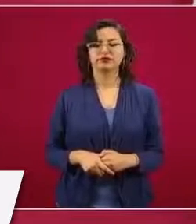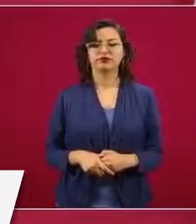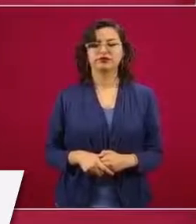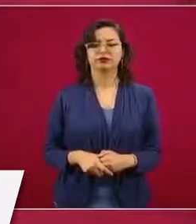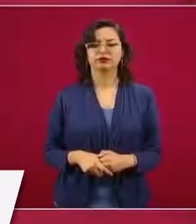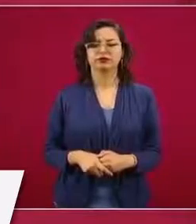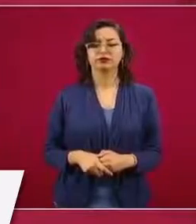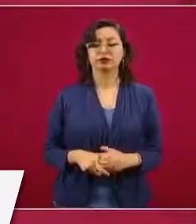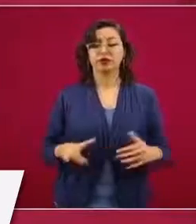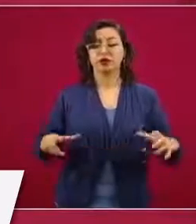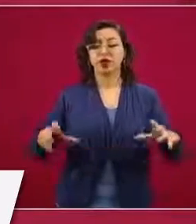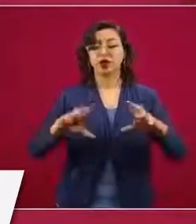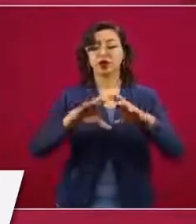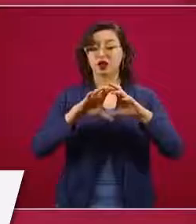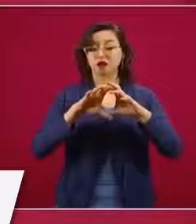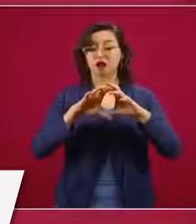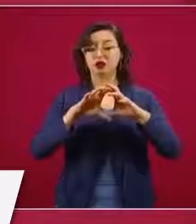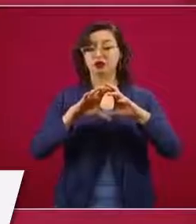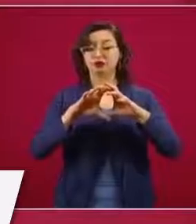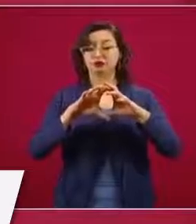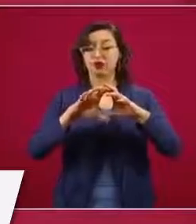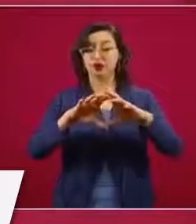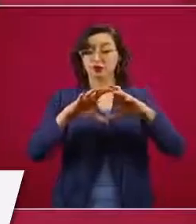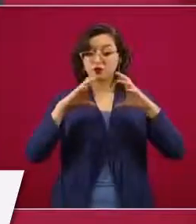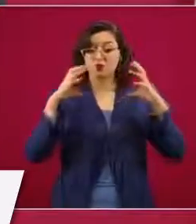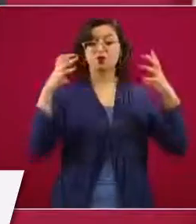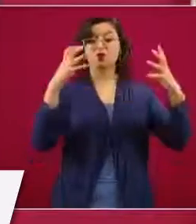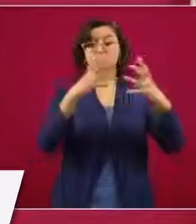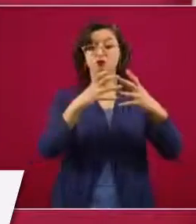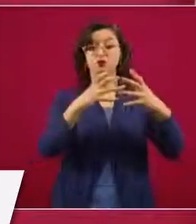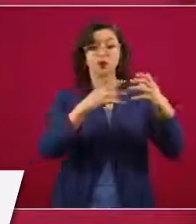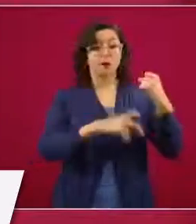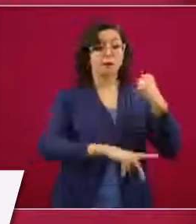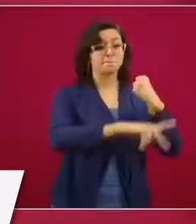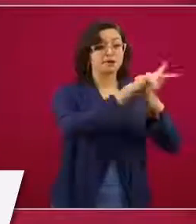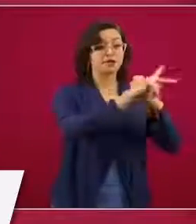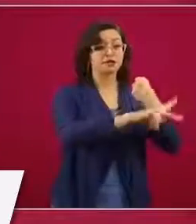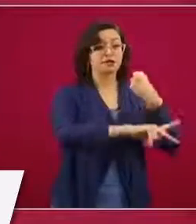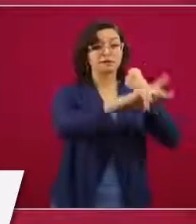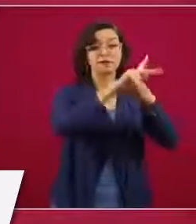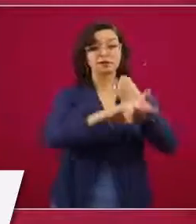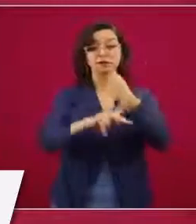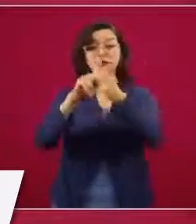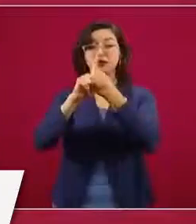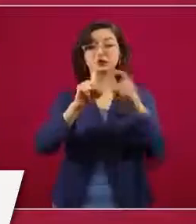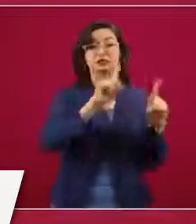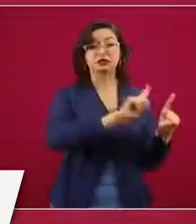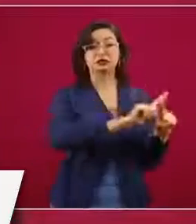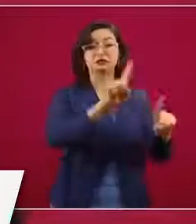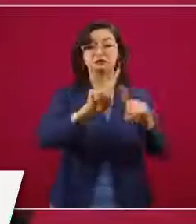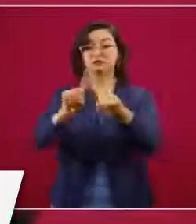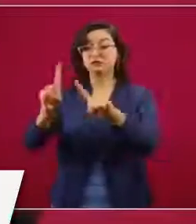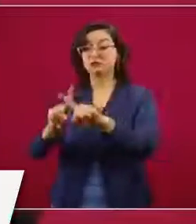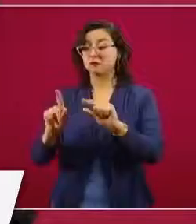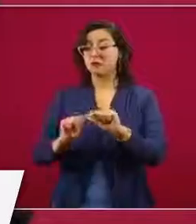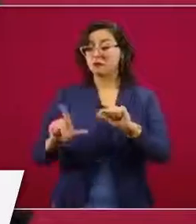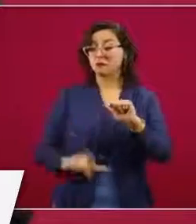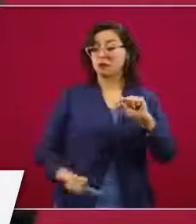en nivel de concientización